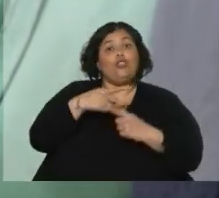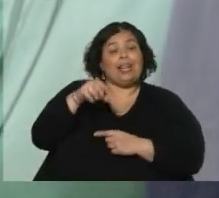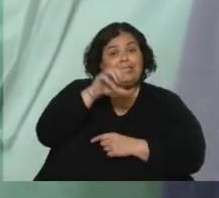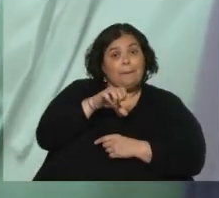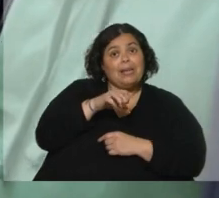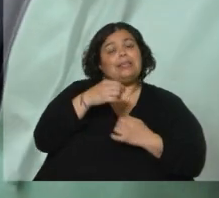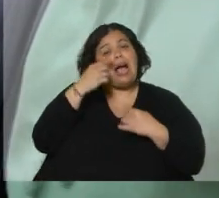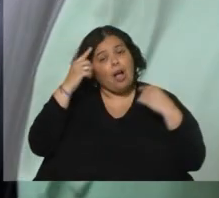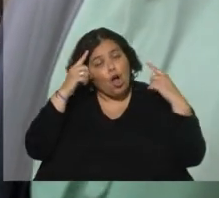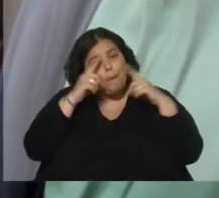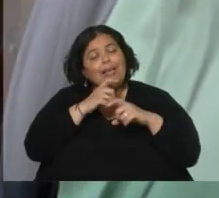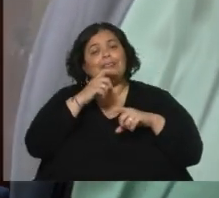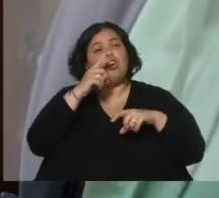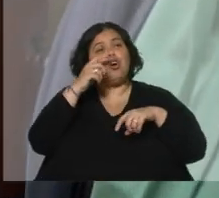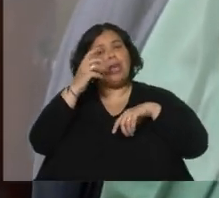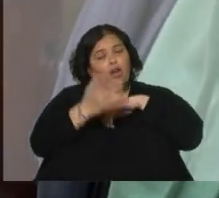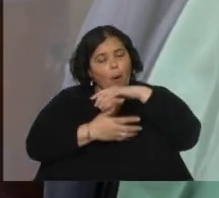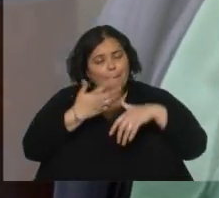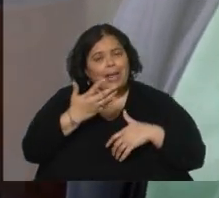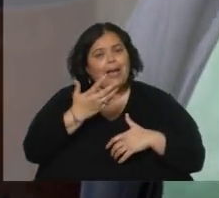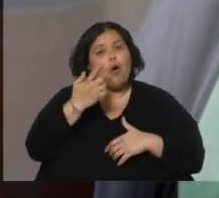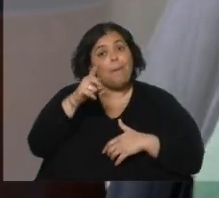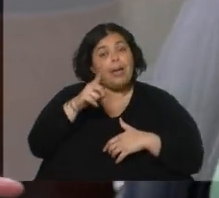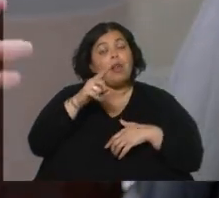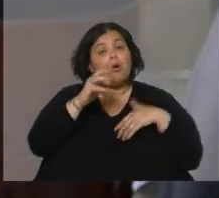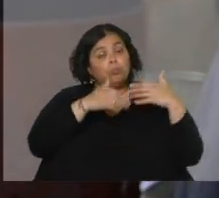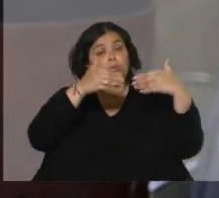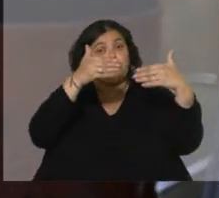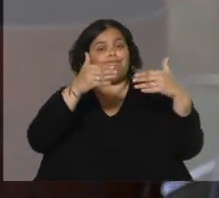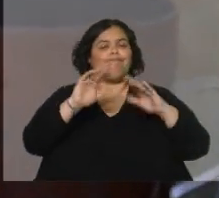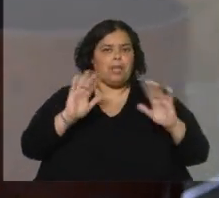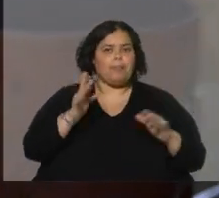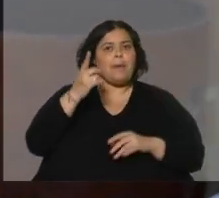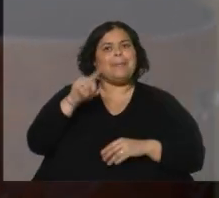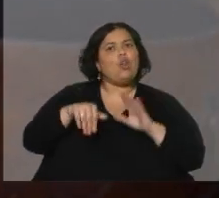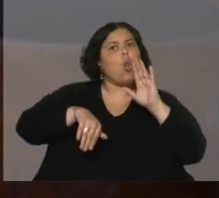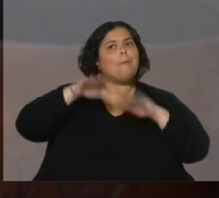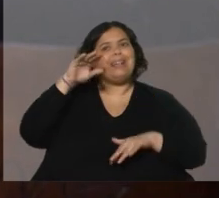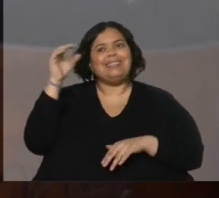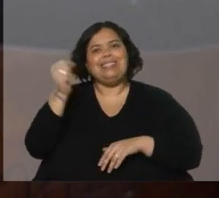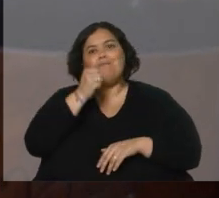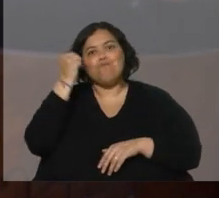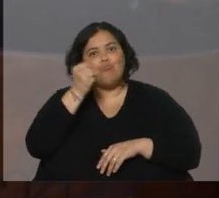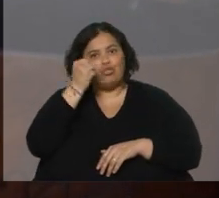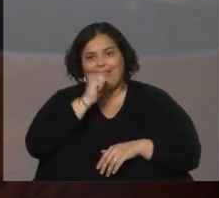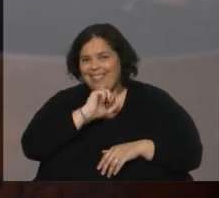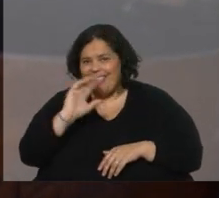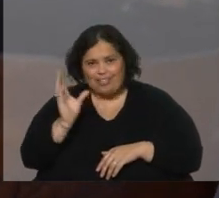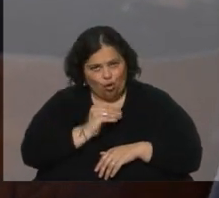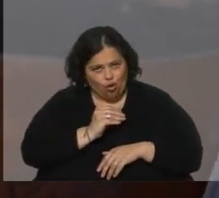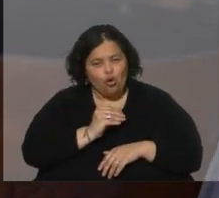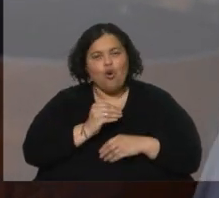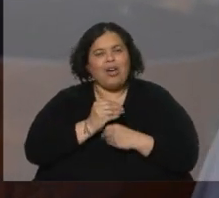complicaciones, con sus complejidades. Pero bueno, lo más importante de todo es la accesibilidad